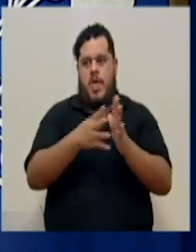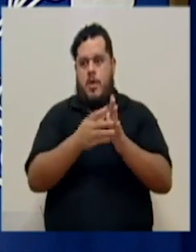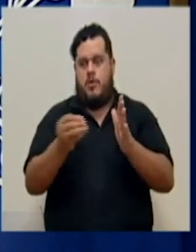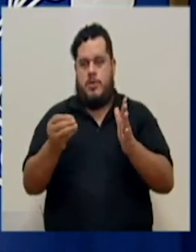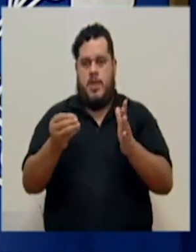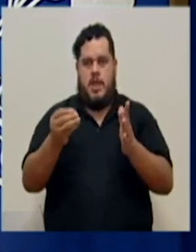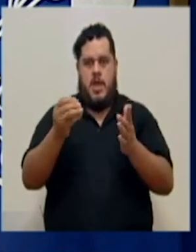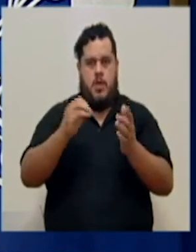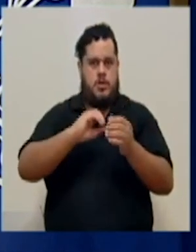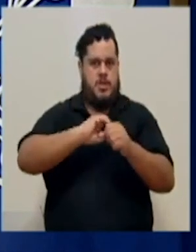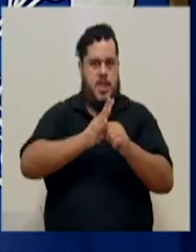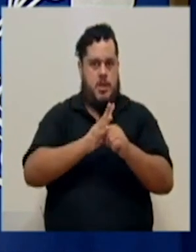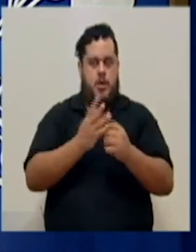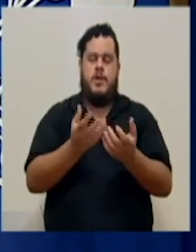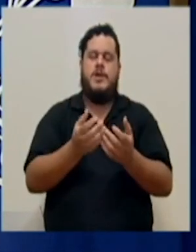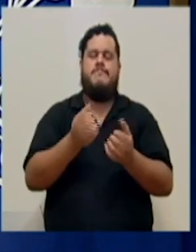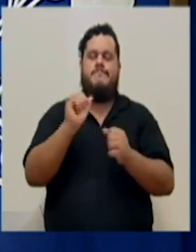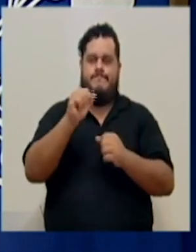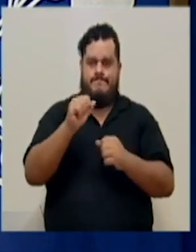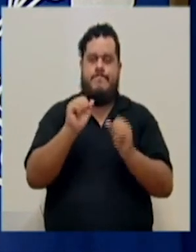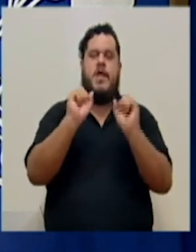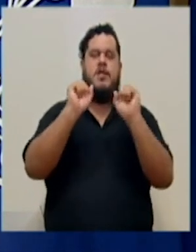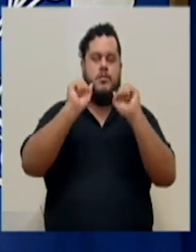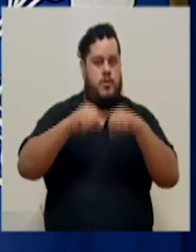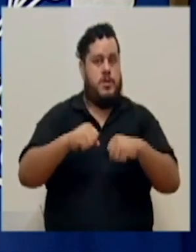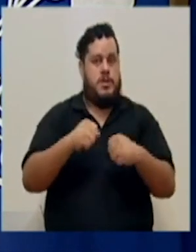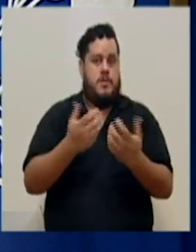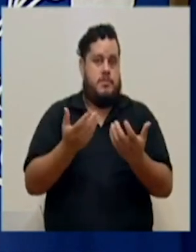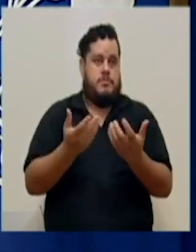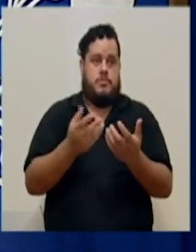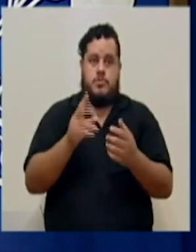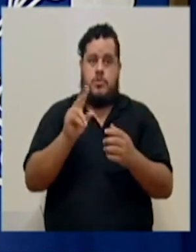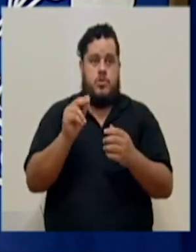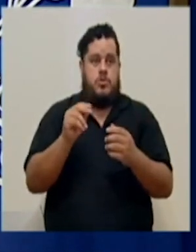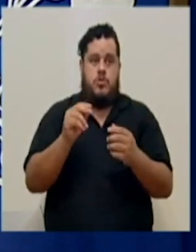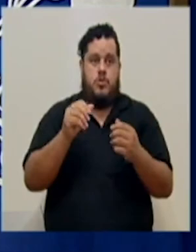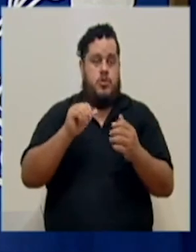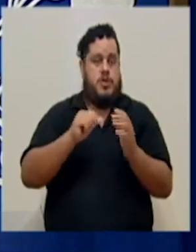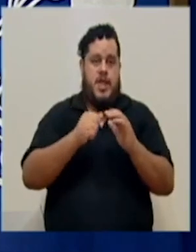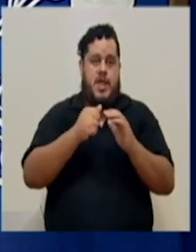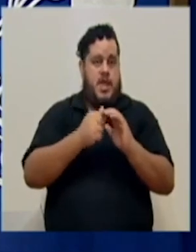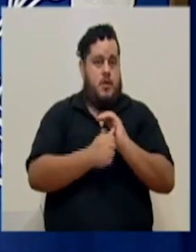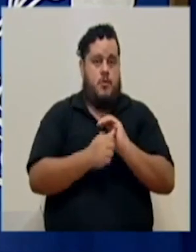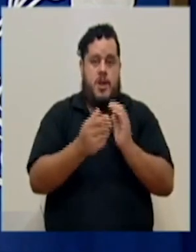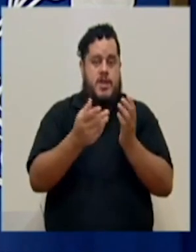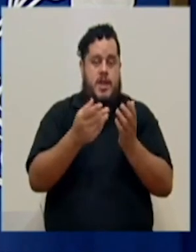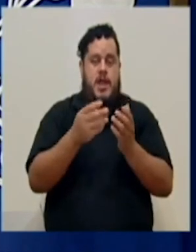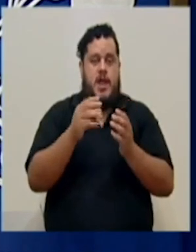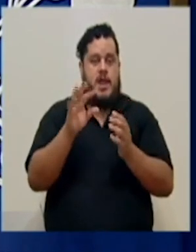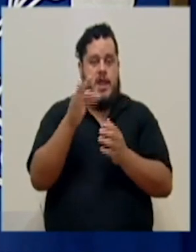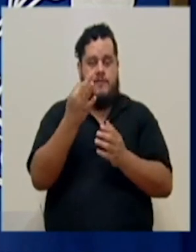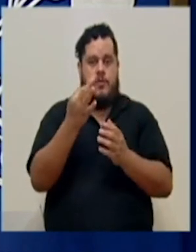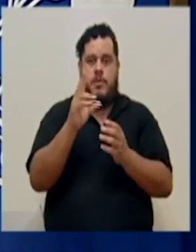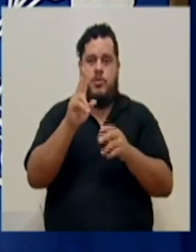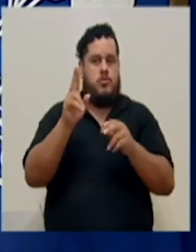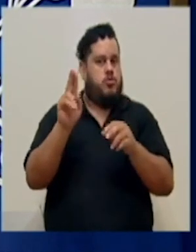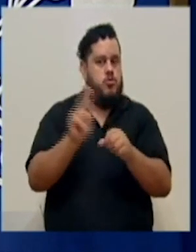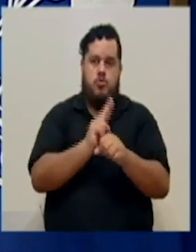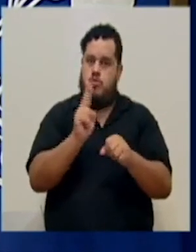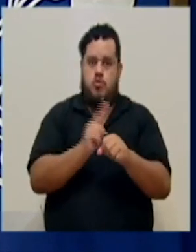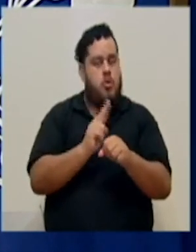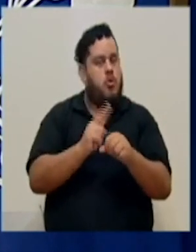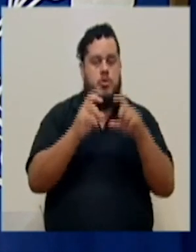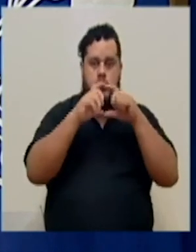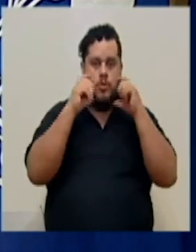en donde no se han guardado las medidas, en donde, como indicaba, si se les olvidó, ¿verdad?, que estábamos en pandemia y no usaron cubrebocas o